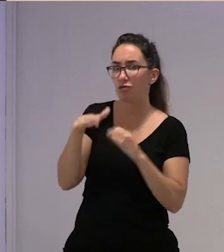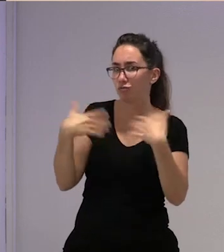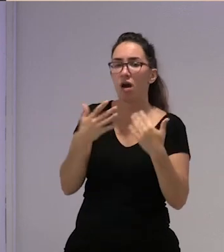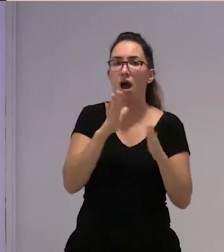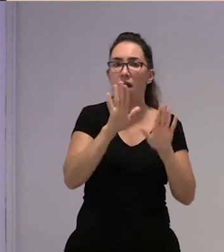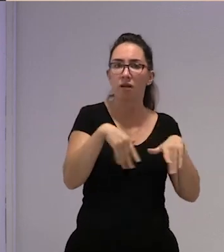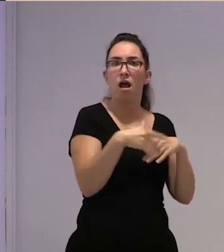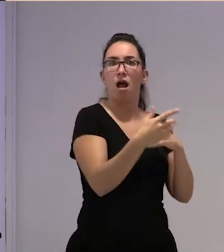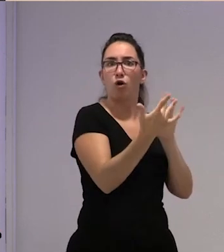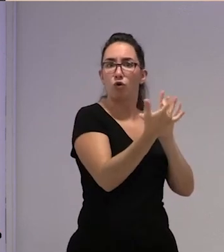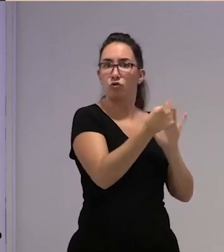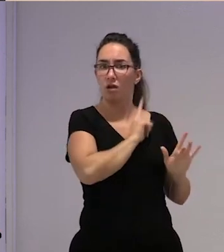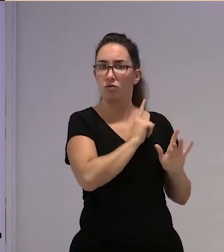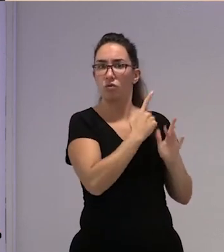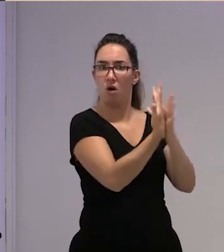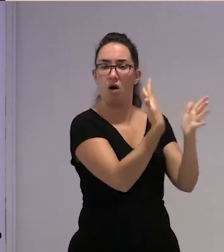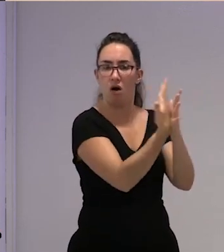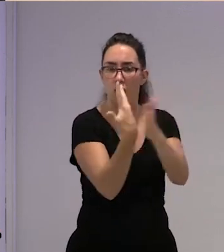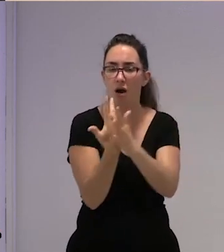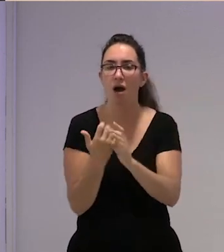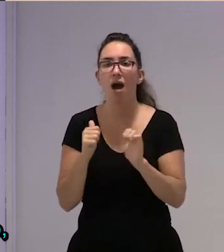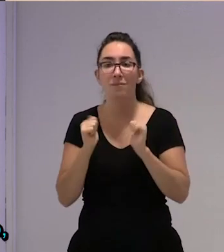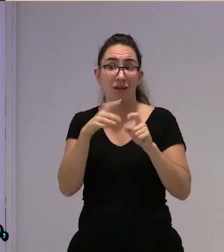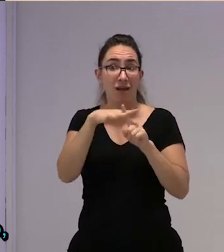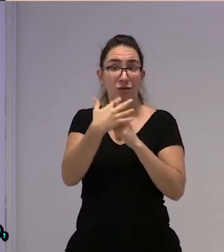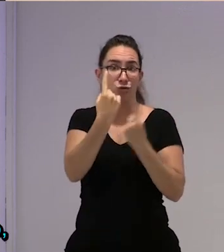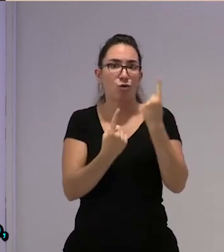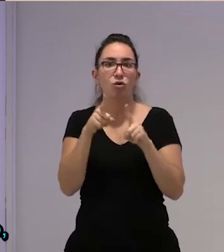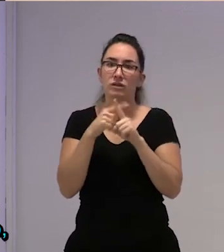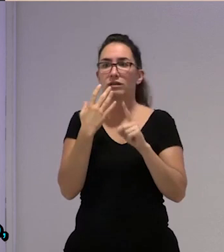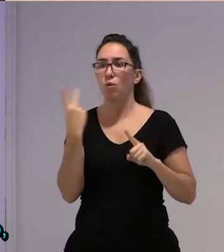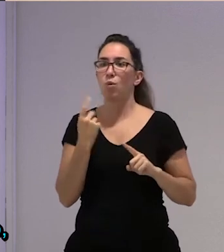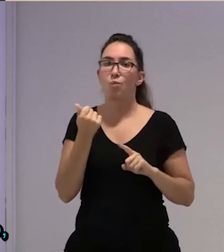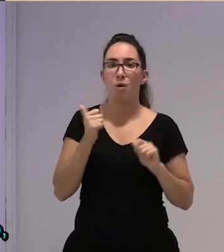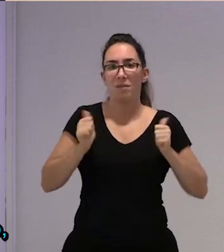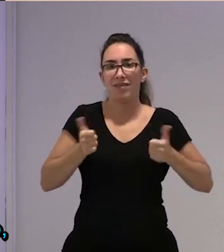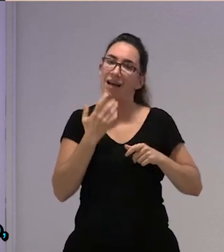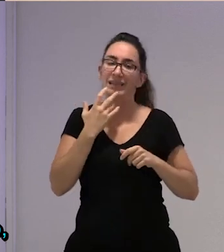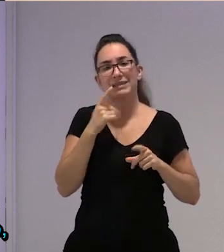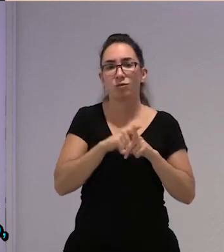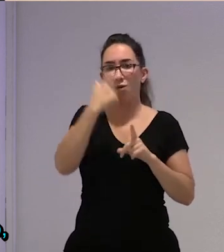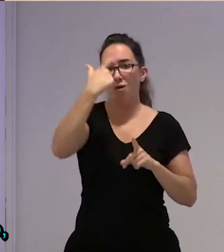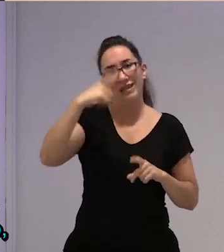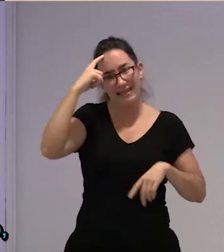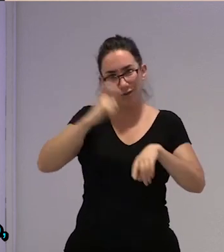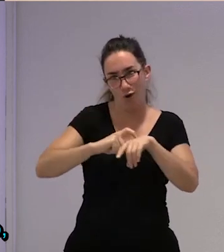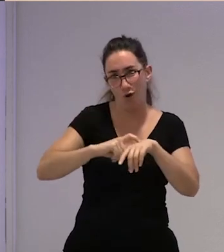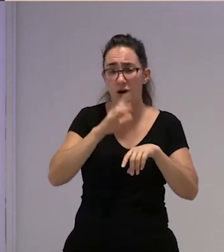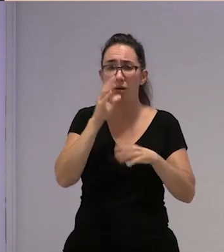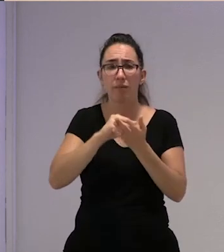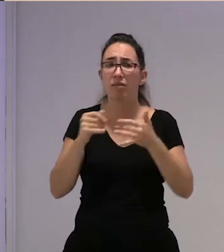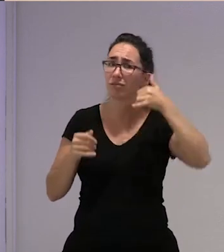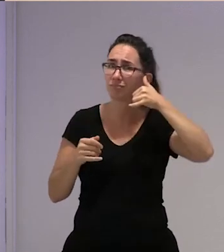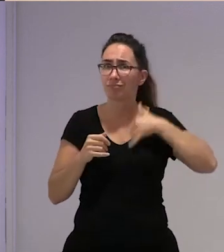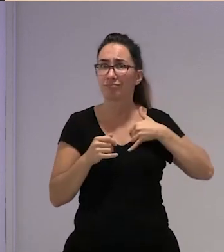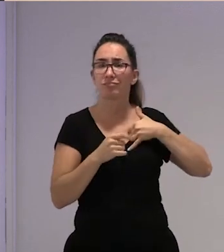contarnos sus problemas en algunos casos empezamos como trabajamos también como psicólogas porque nos llevamos mucha gente llorando